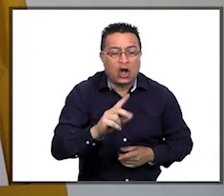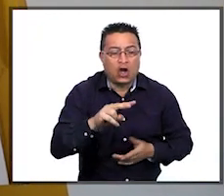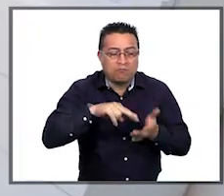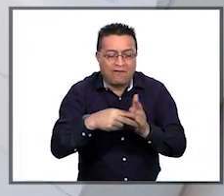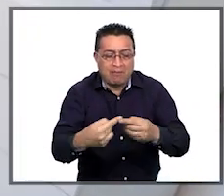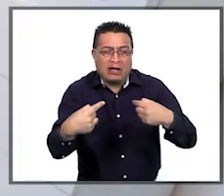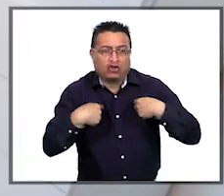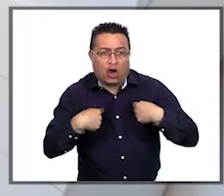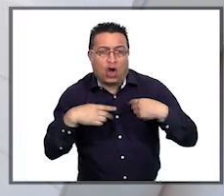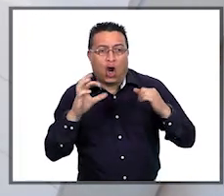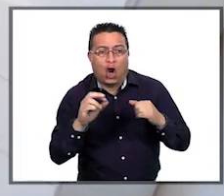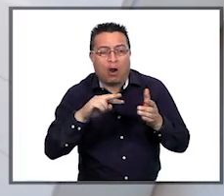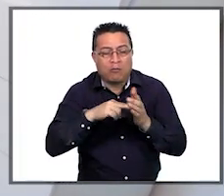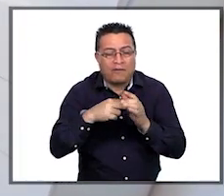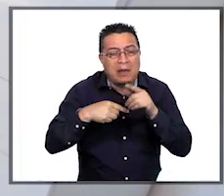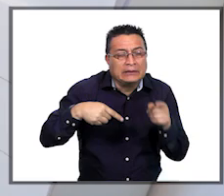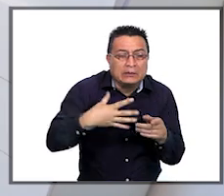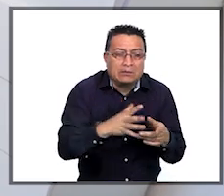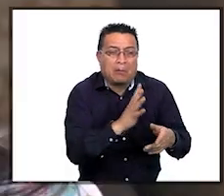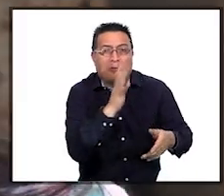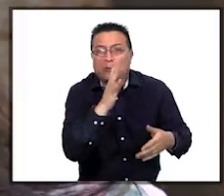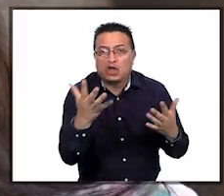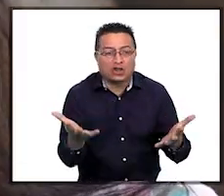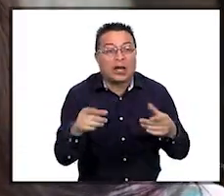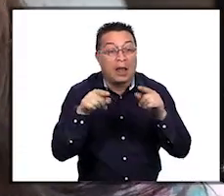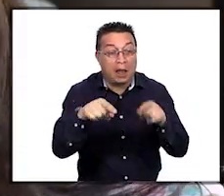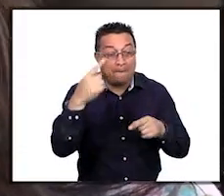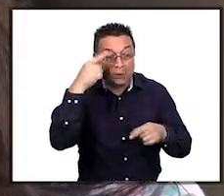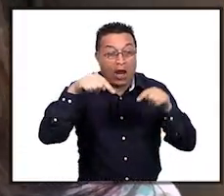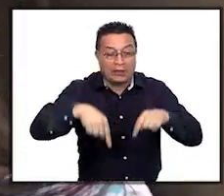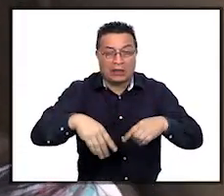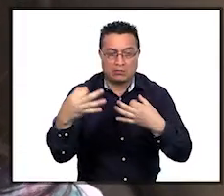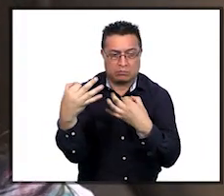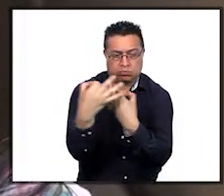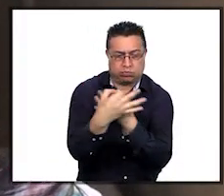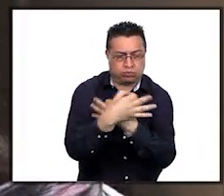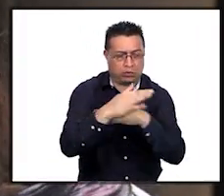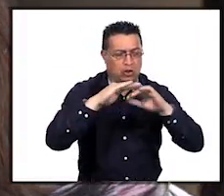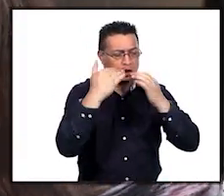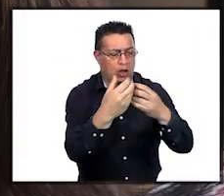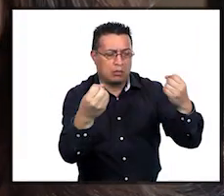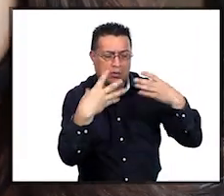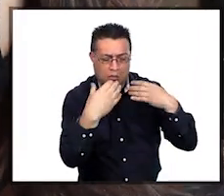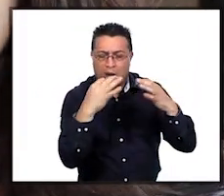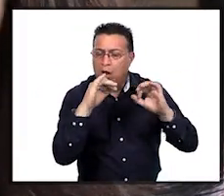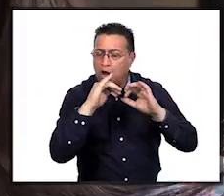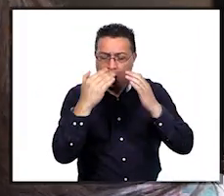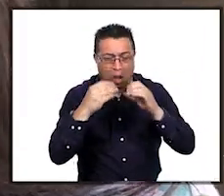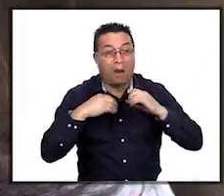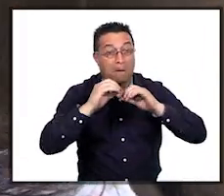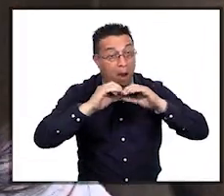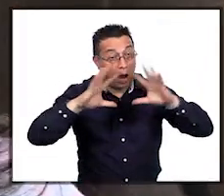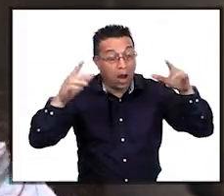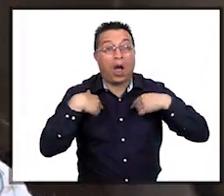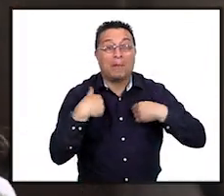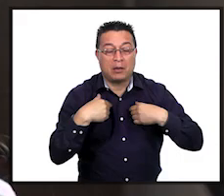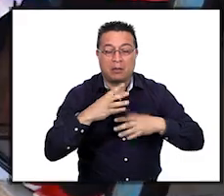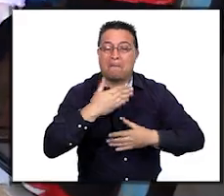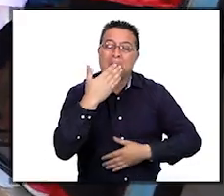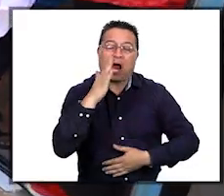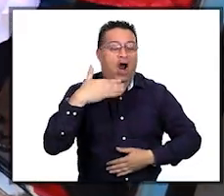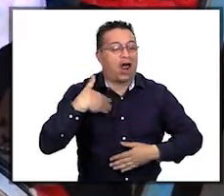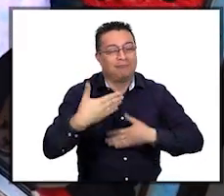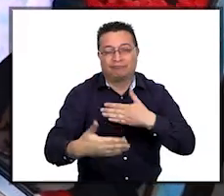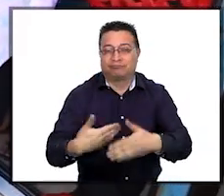mío o ya no tenía buen agarre, pero acá me explicaron todo, me enseñaron, orientaron y la verdad es que para mí han sido mejores días.